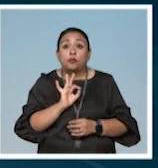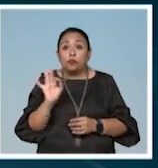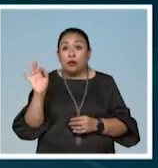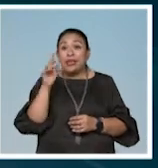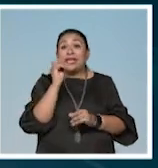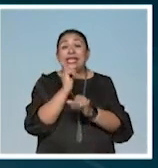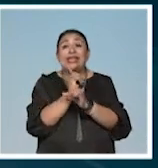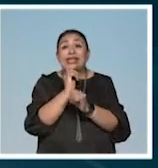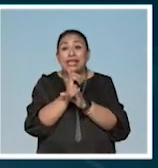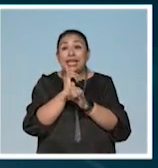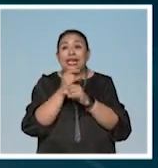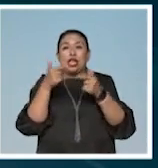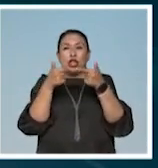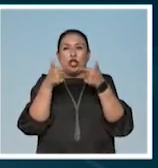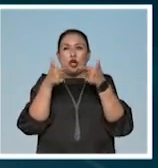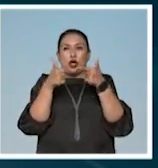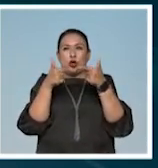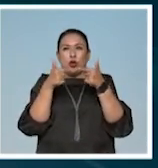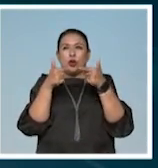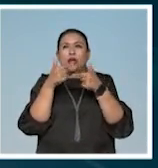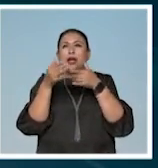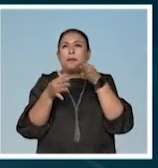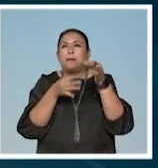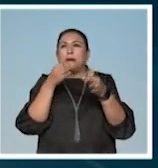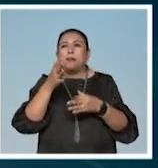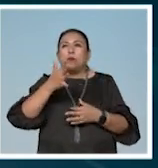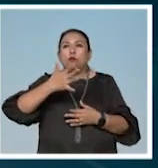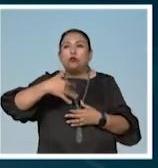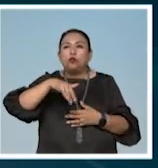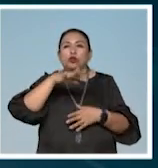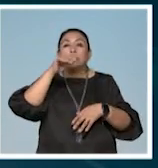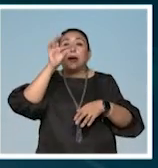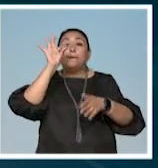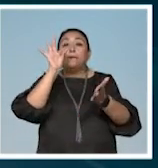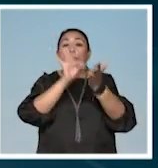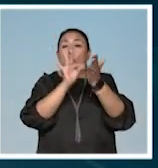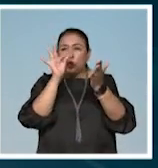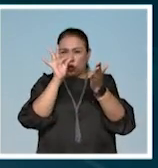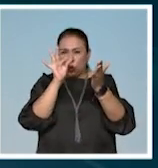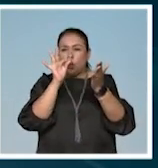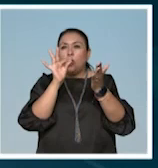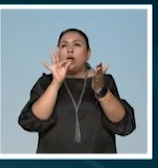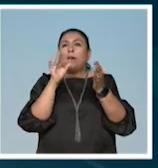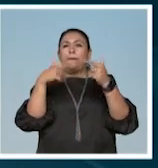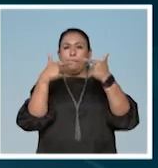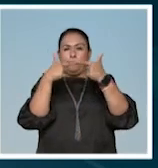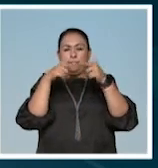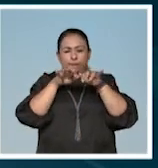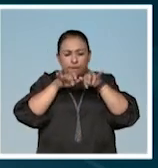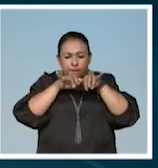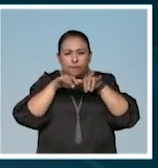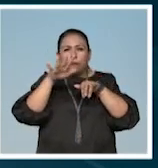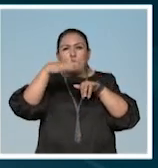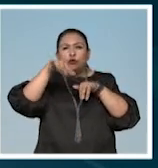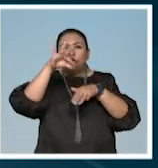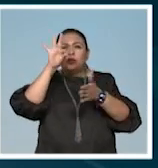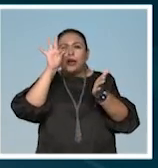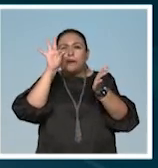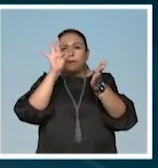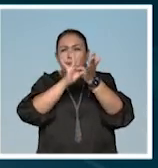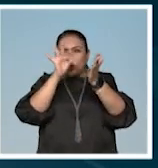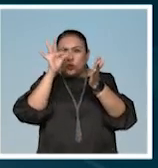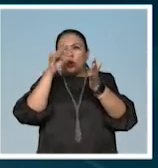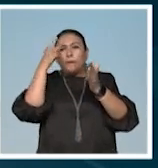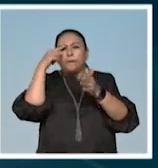internet pueden googlear la campaña Busca el Punto. Si ustedes googlean Busca el Punto, campaña